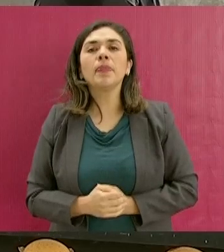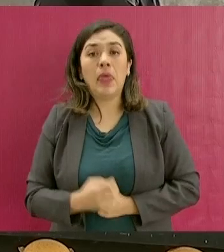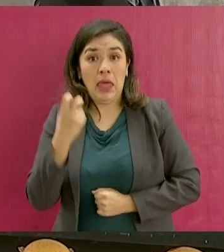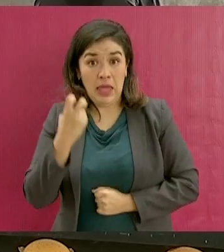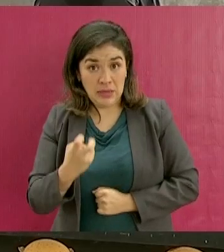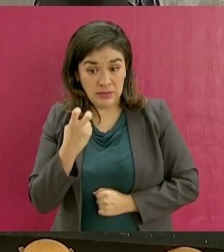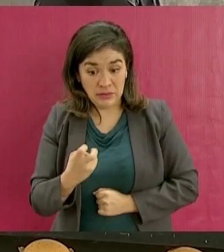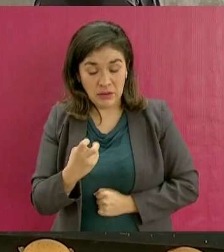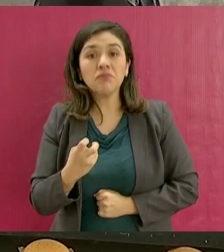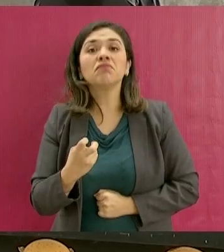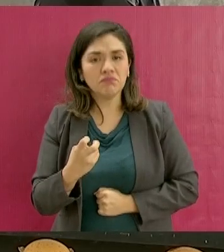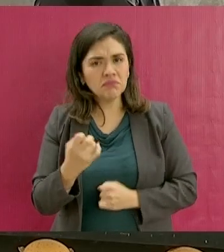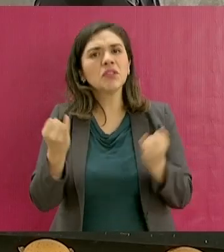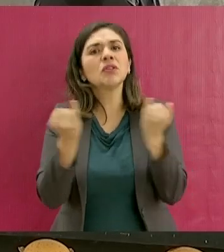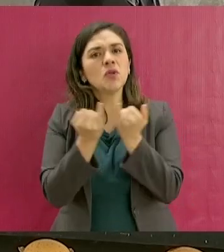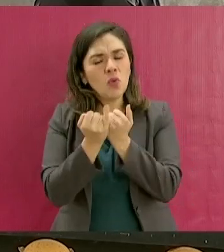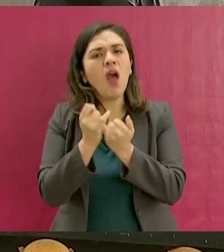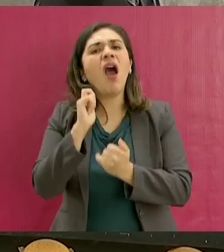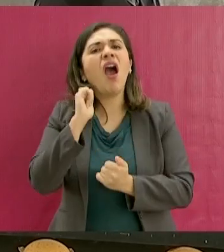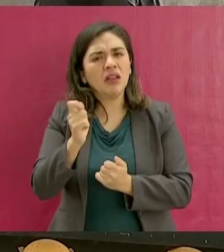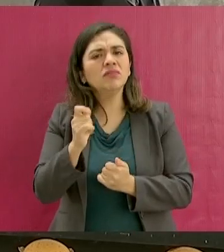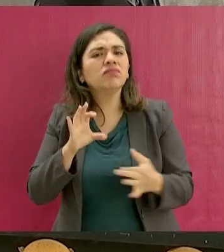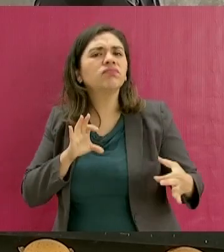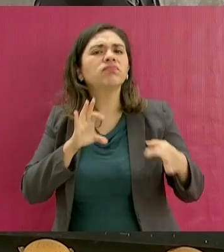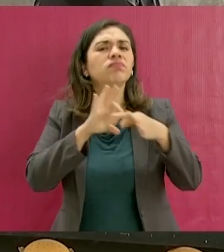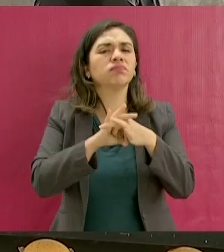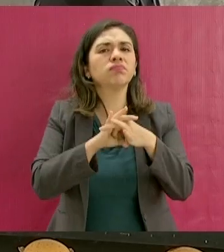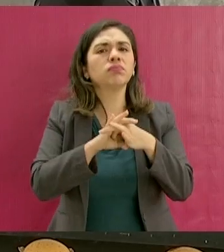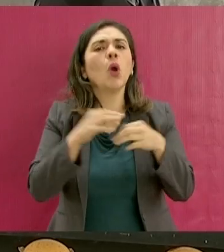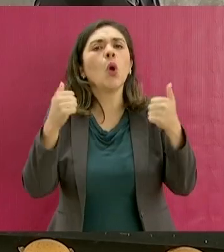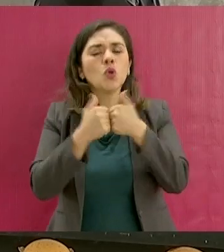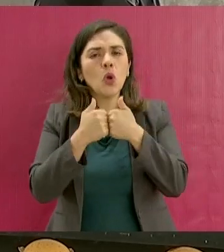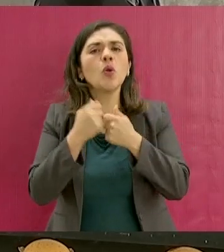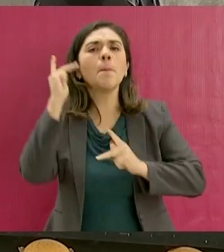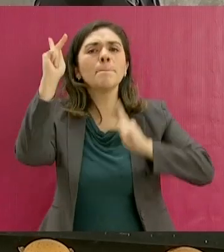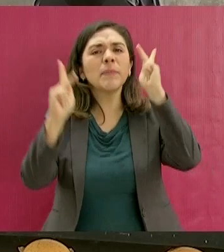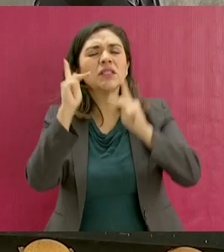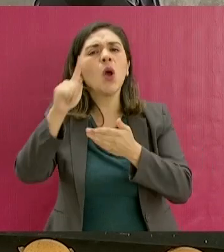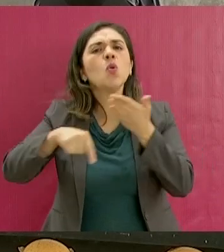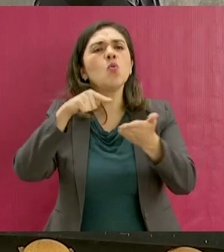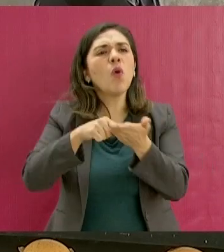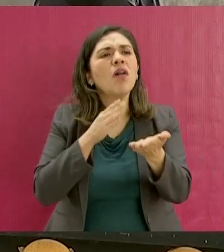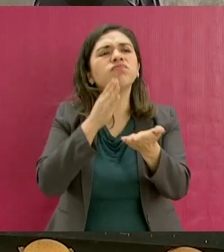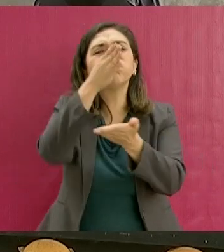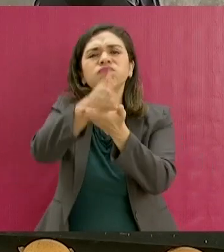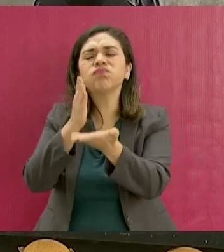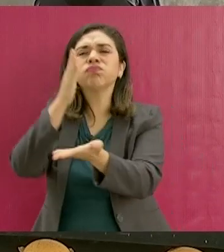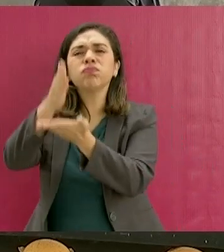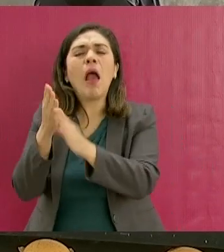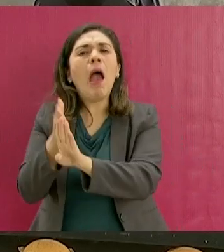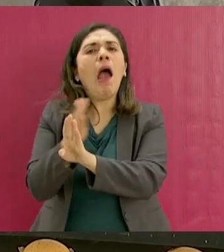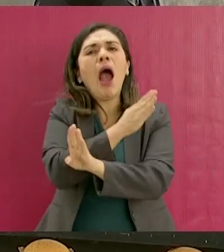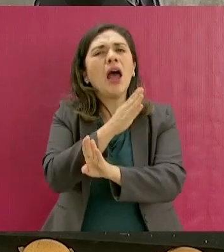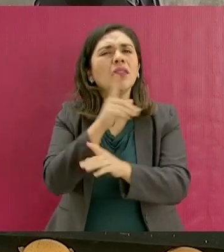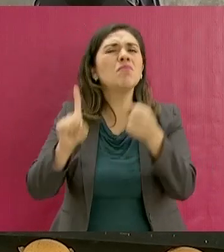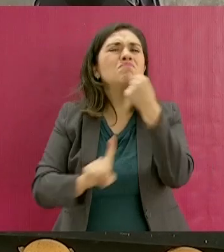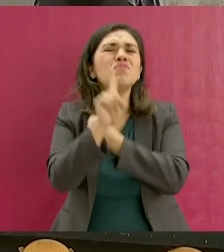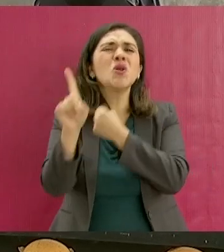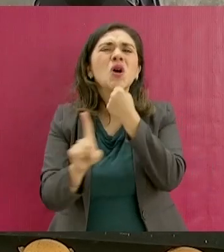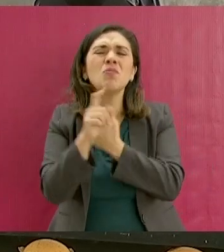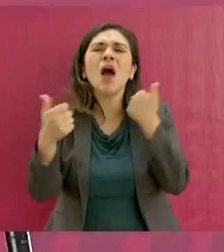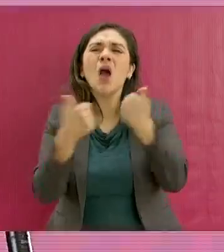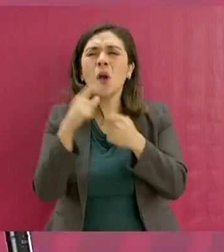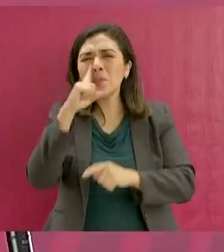también a comprender visitar zonas afectadas por el sismo